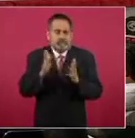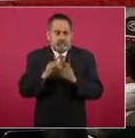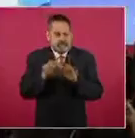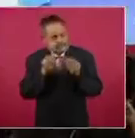pueblo yaqui. Gracias.